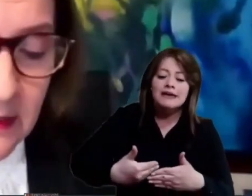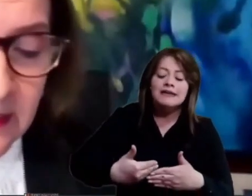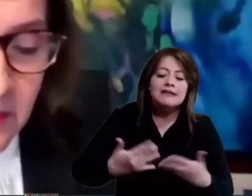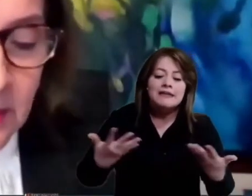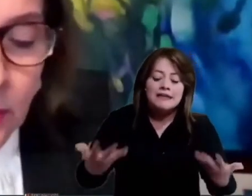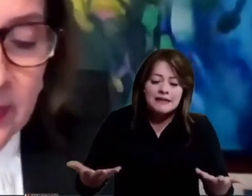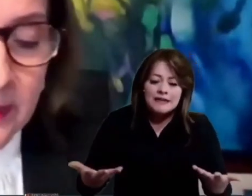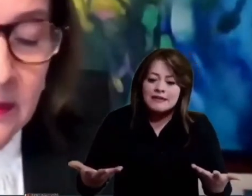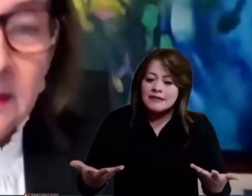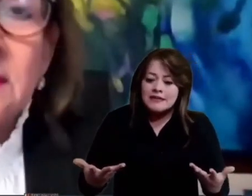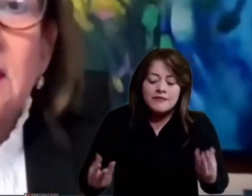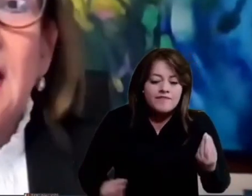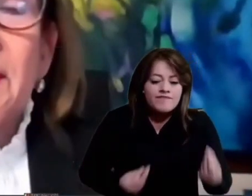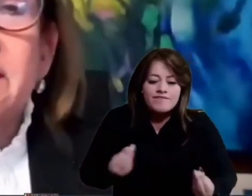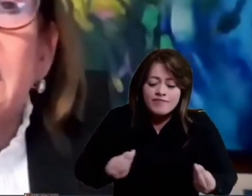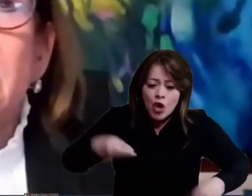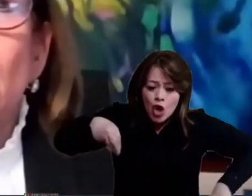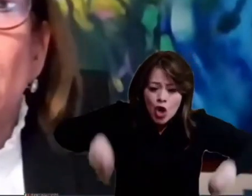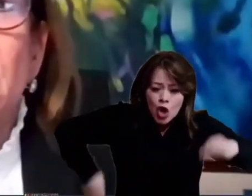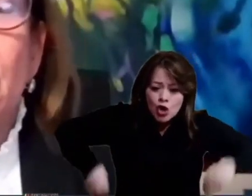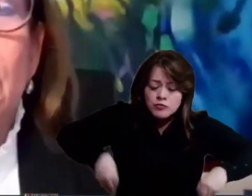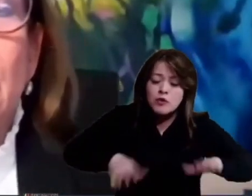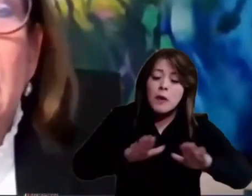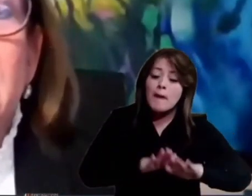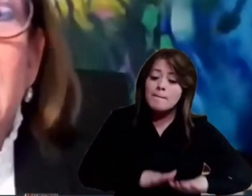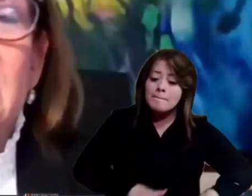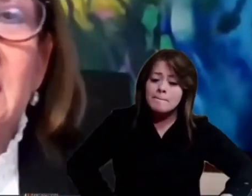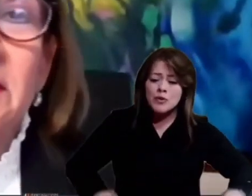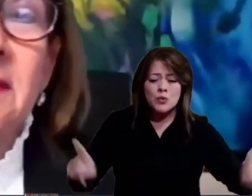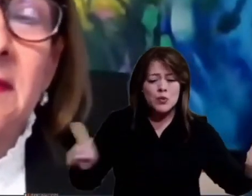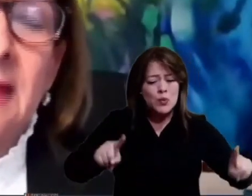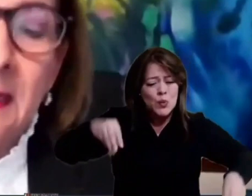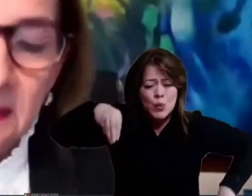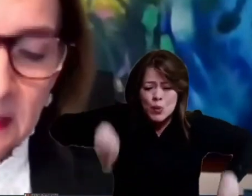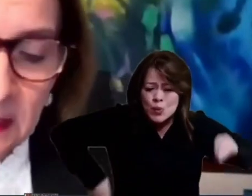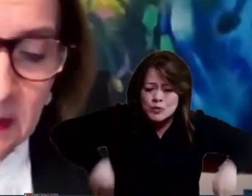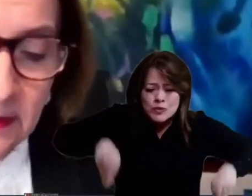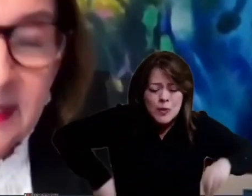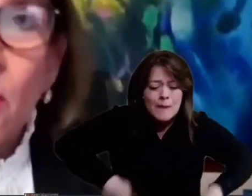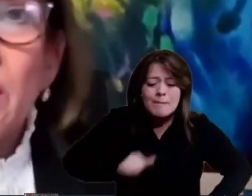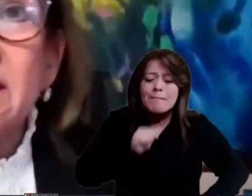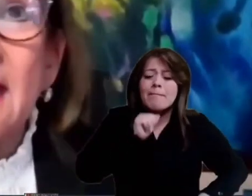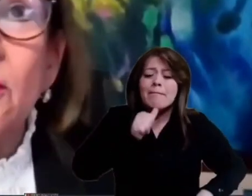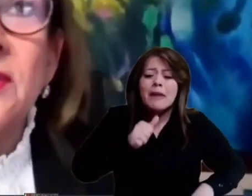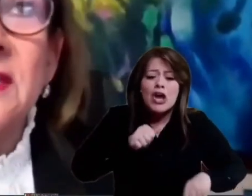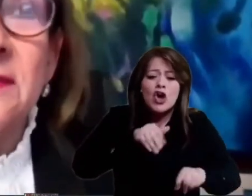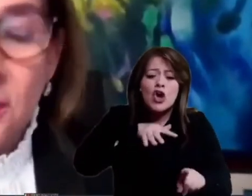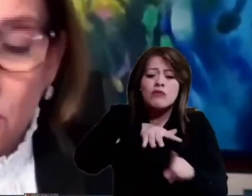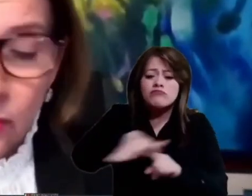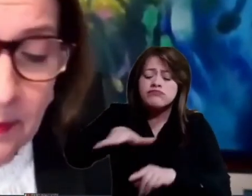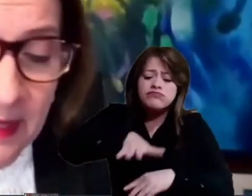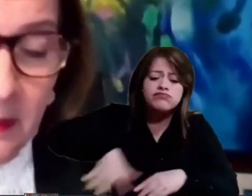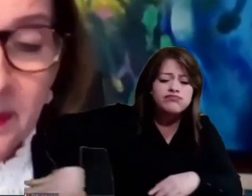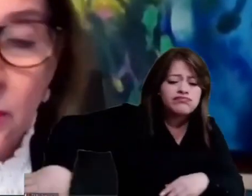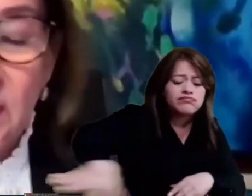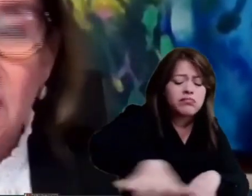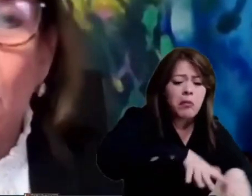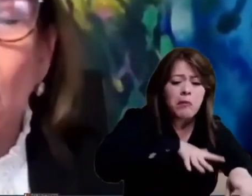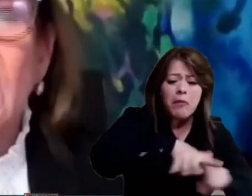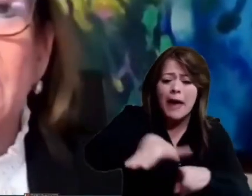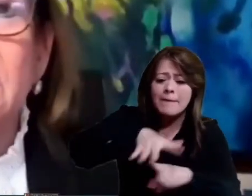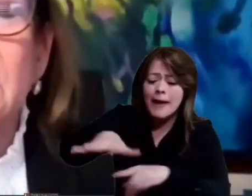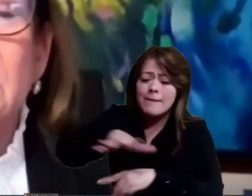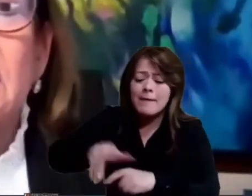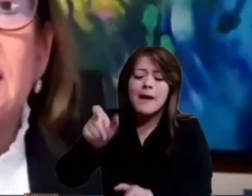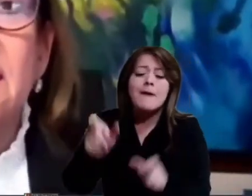disminuir, a pesar de todos los esfuerzos que se hacen a nivel estatal, sigue aumentando y siguen siendo muchas más las personas